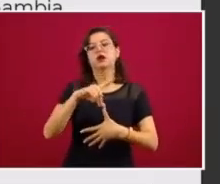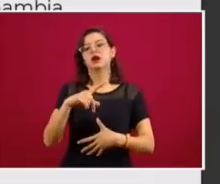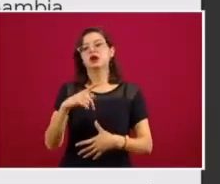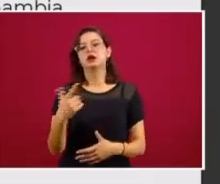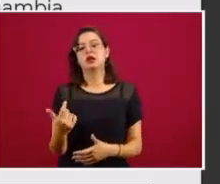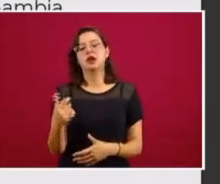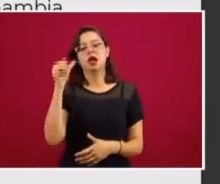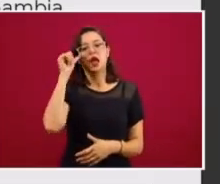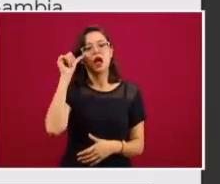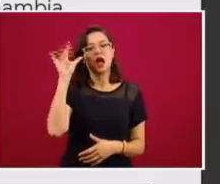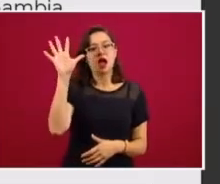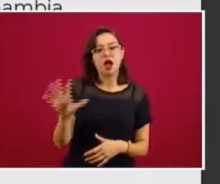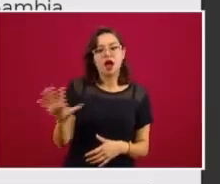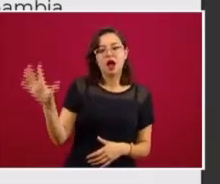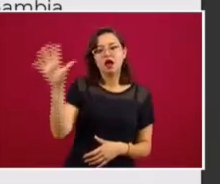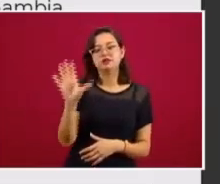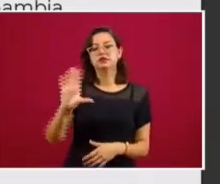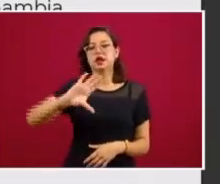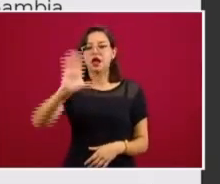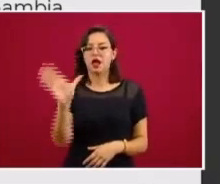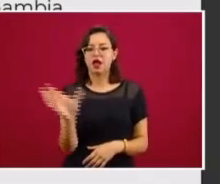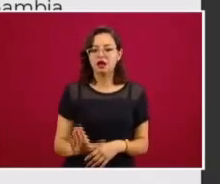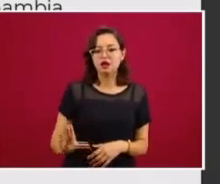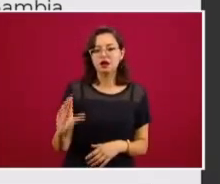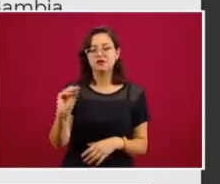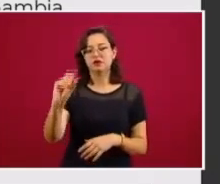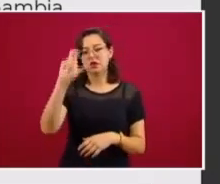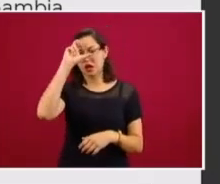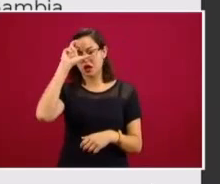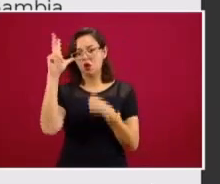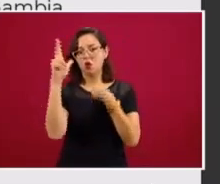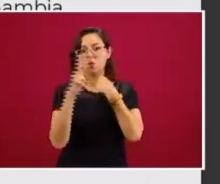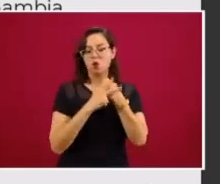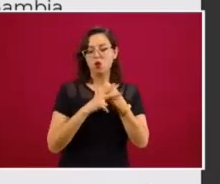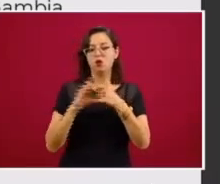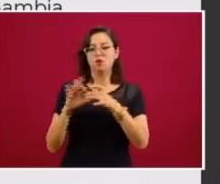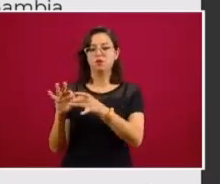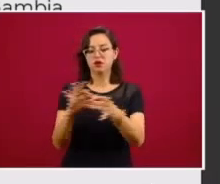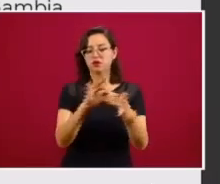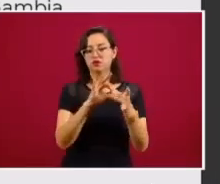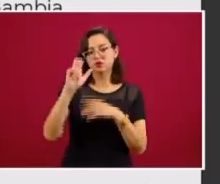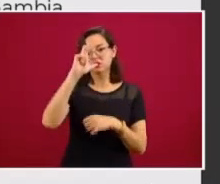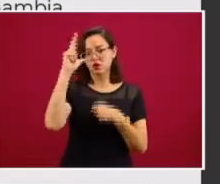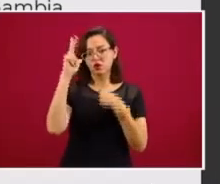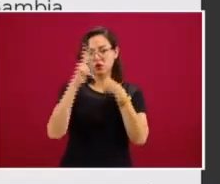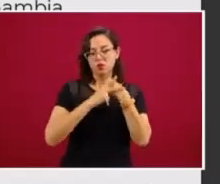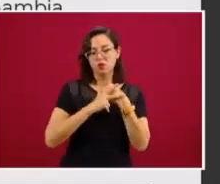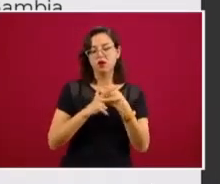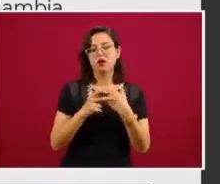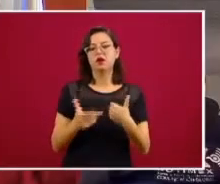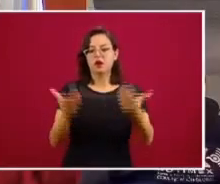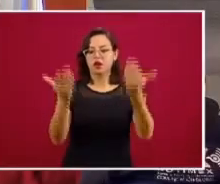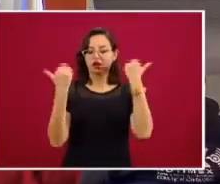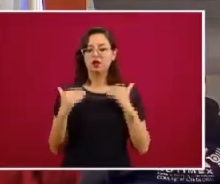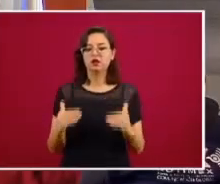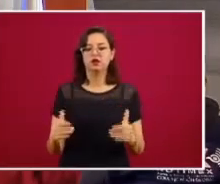de Asia, de África, de Europa Oriental, de la Unión Europea. La siguiente, por favor.